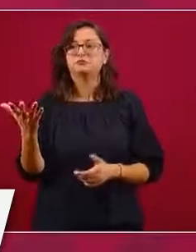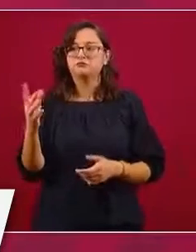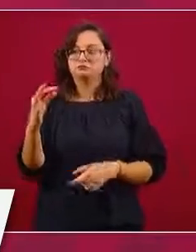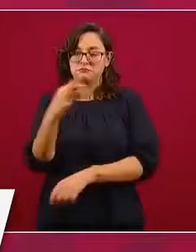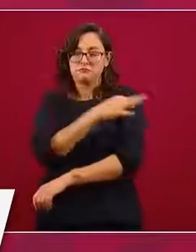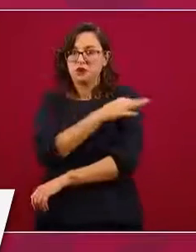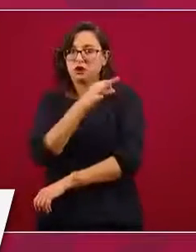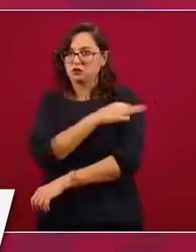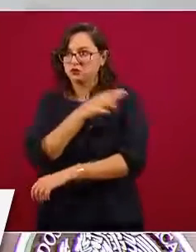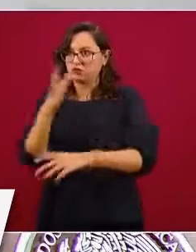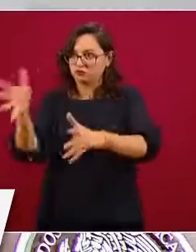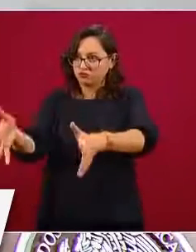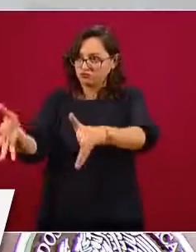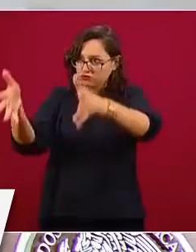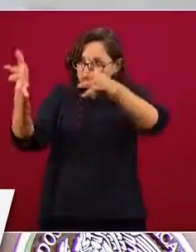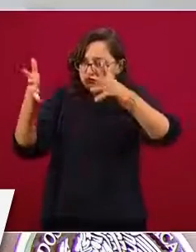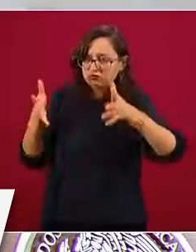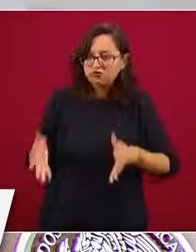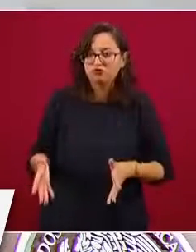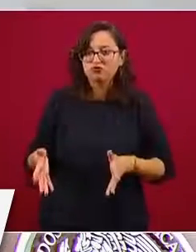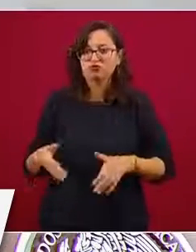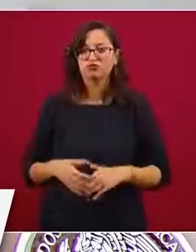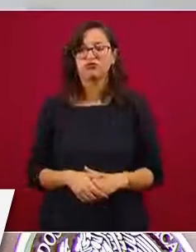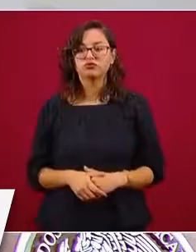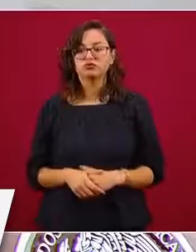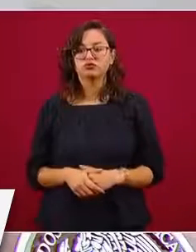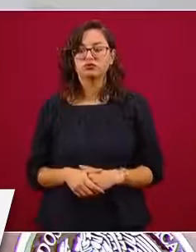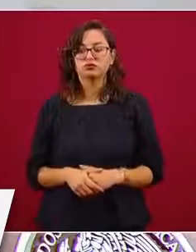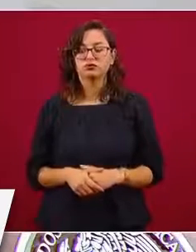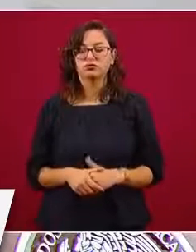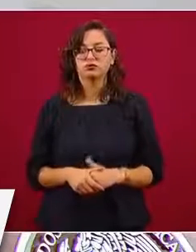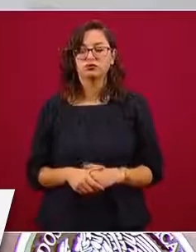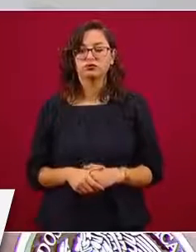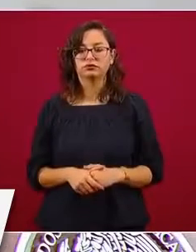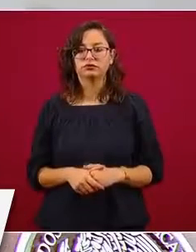un trato especial.